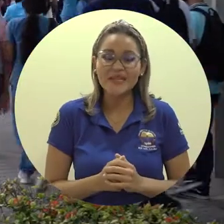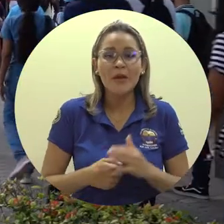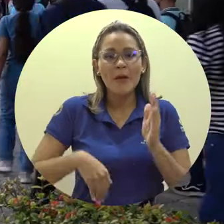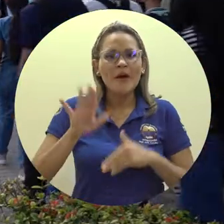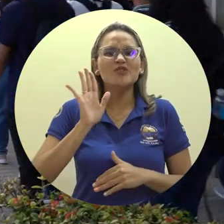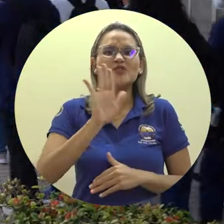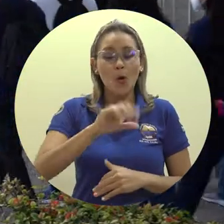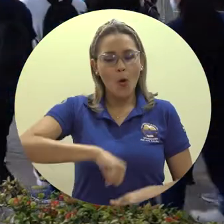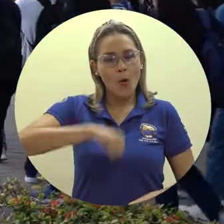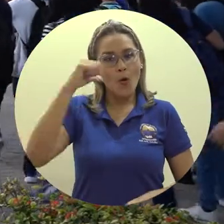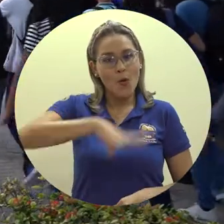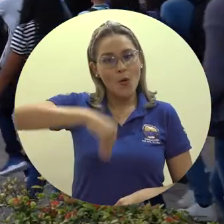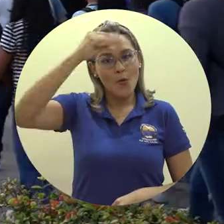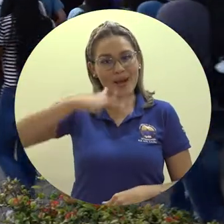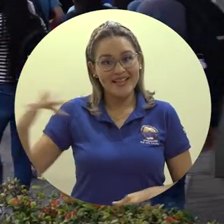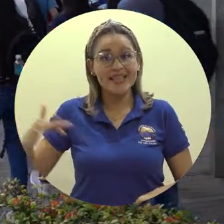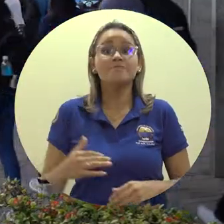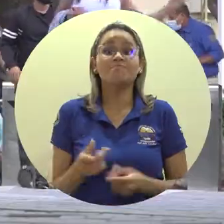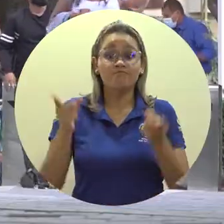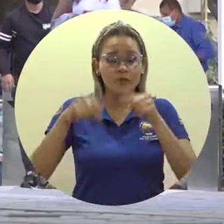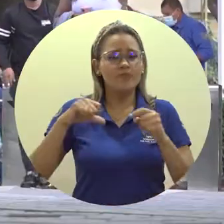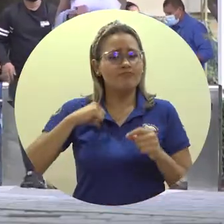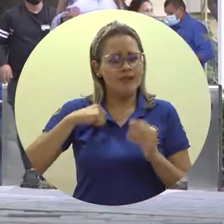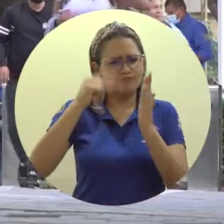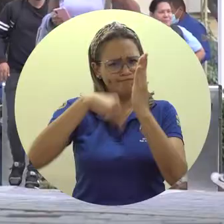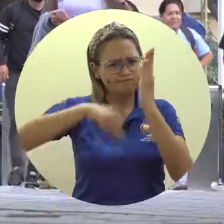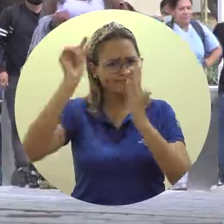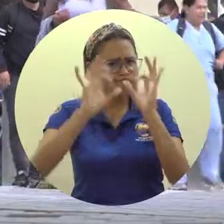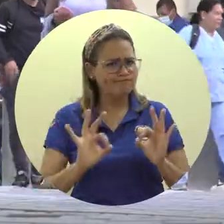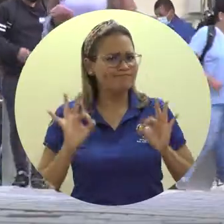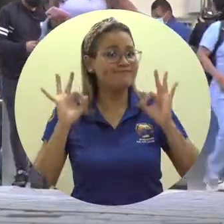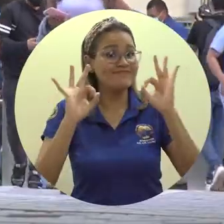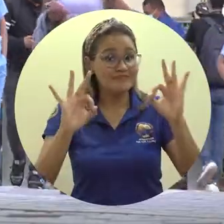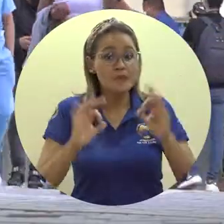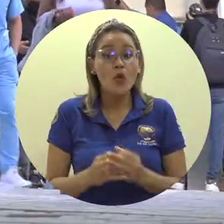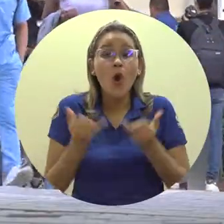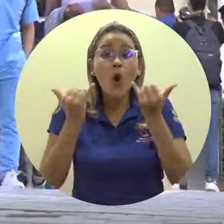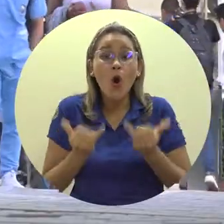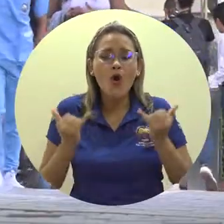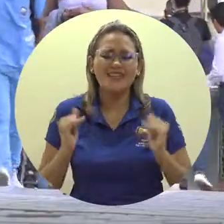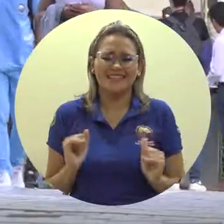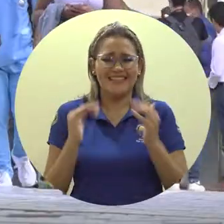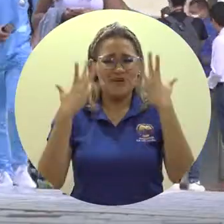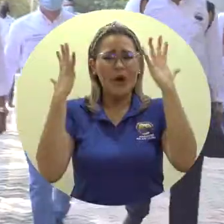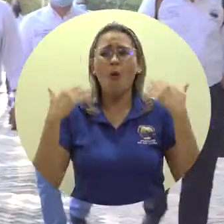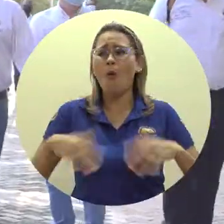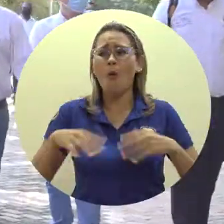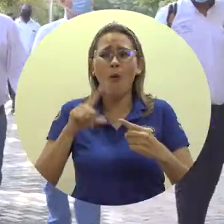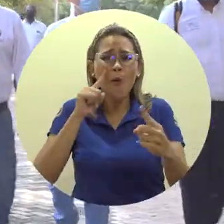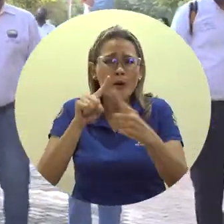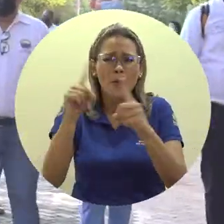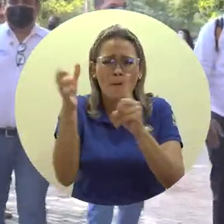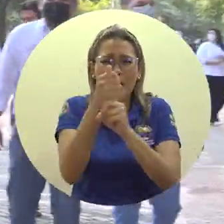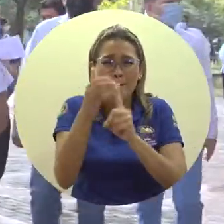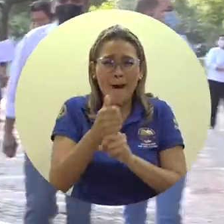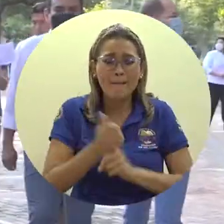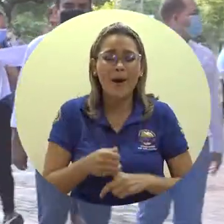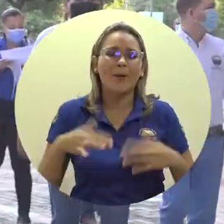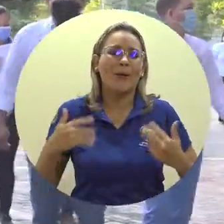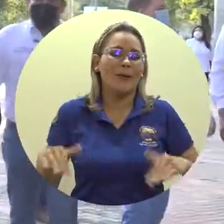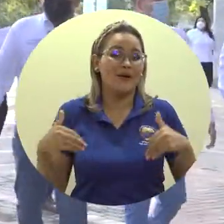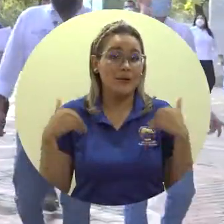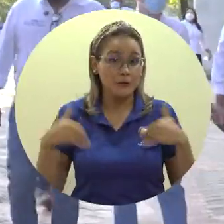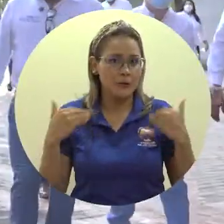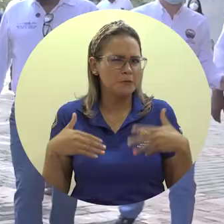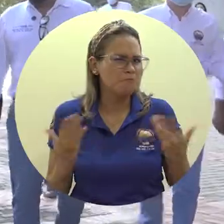los magdalenenses, una universidad acreditada por alta calidad, en la cual hoy estamos celebrando muchos logros que hemos tenido durante este periodo.